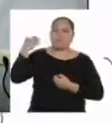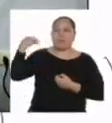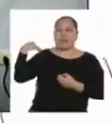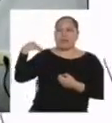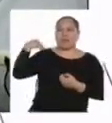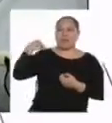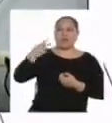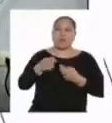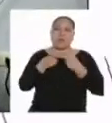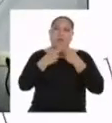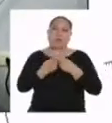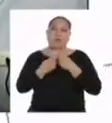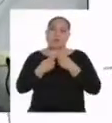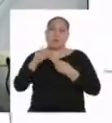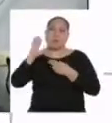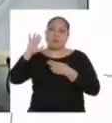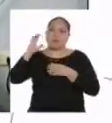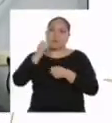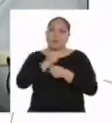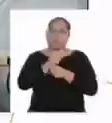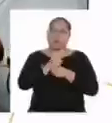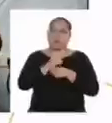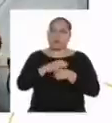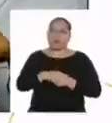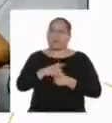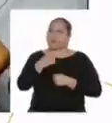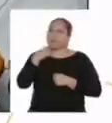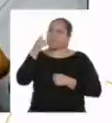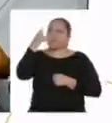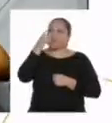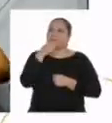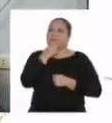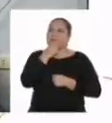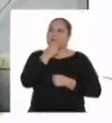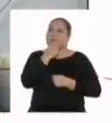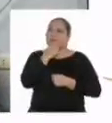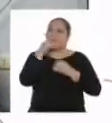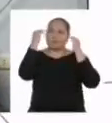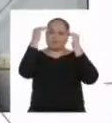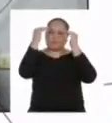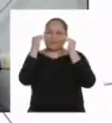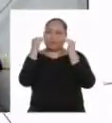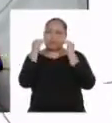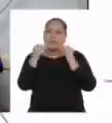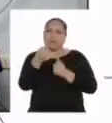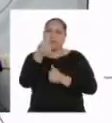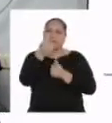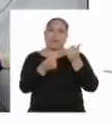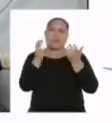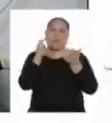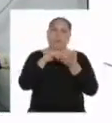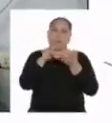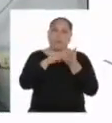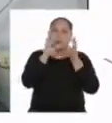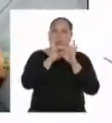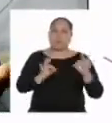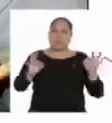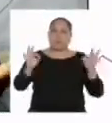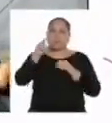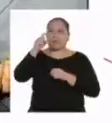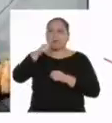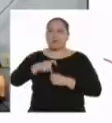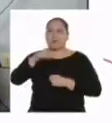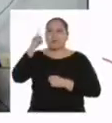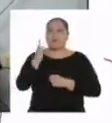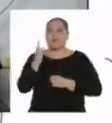porque cargaban mucho peso en el trabajo. Entonces lo que hice fue jerarquizar nuestras necesidades y